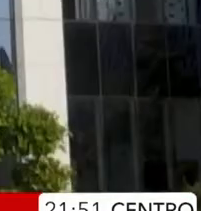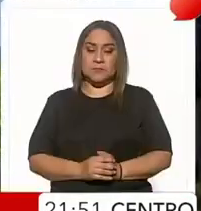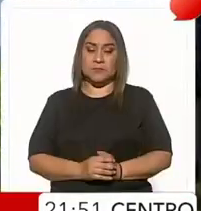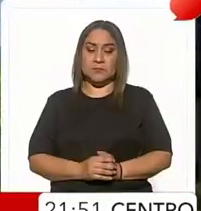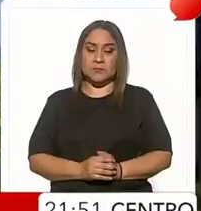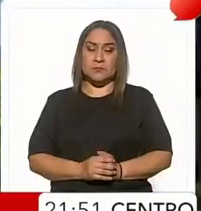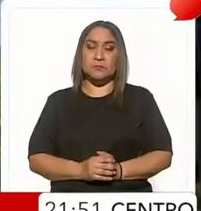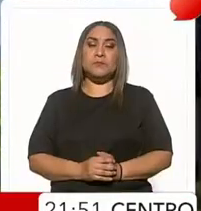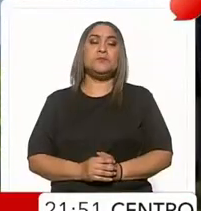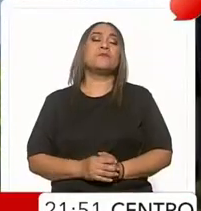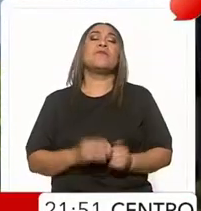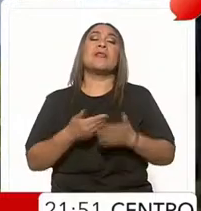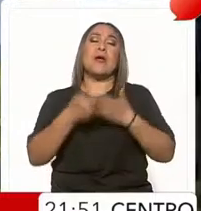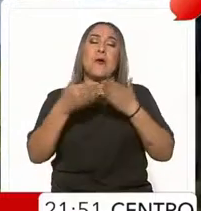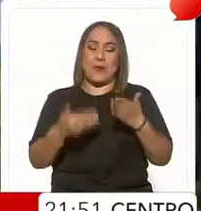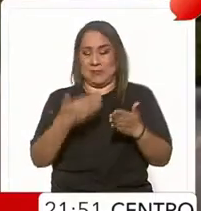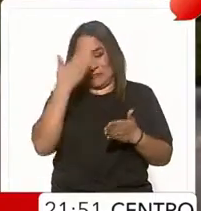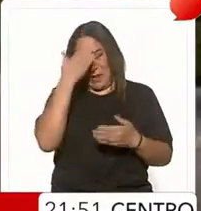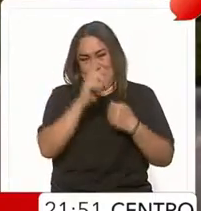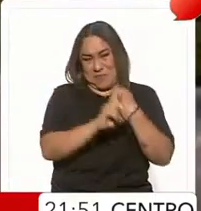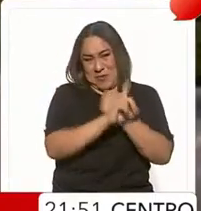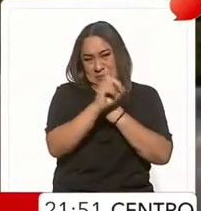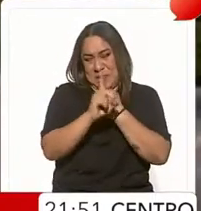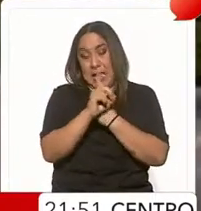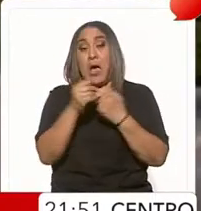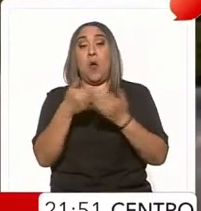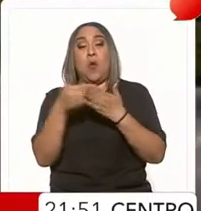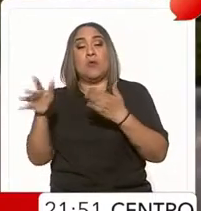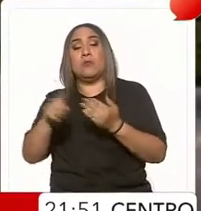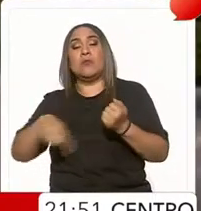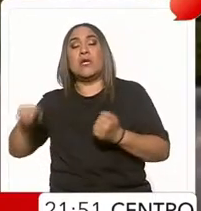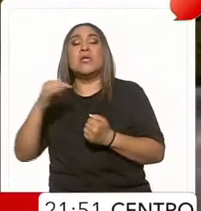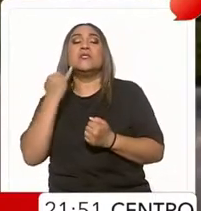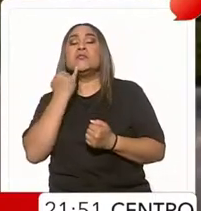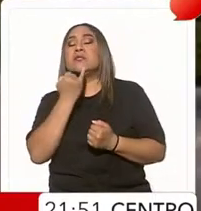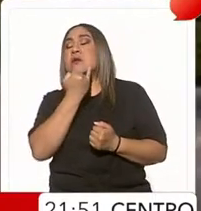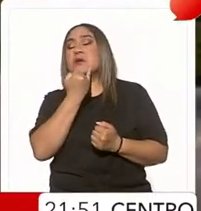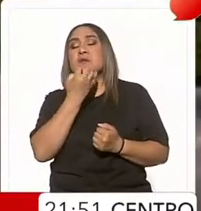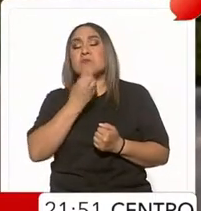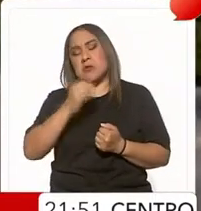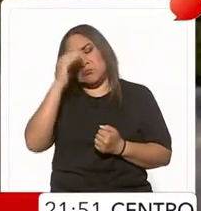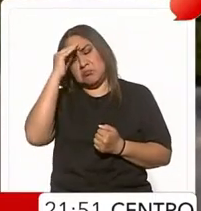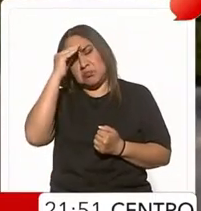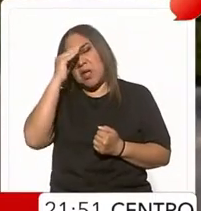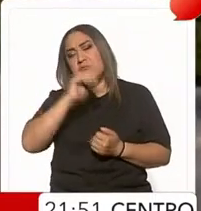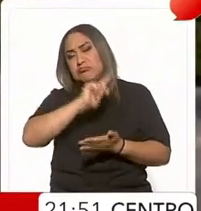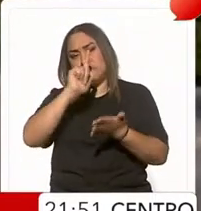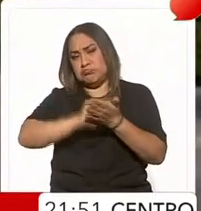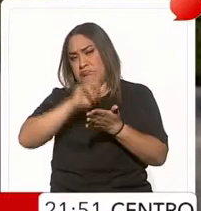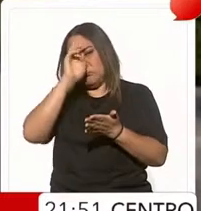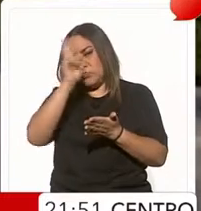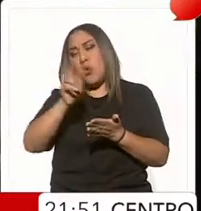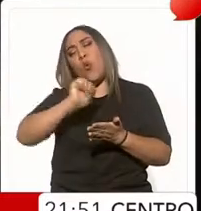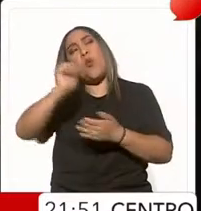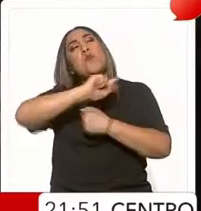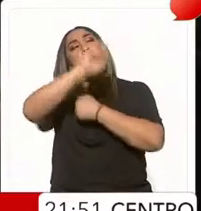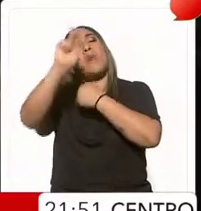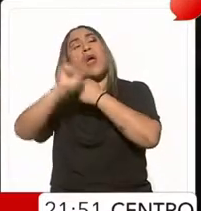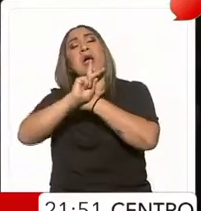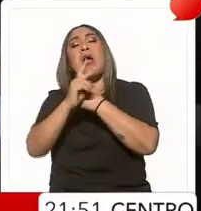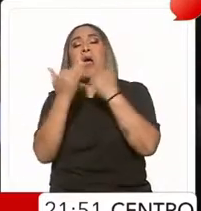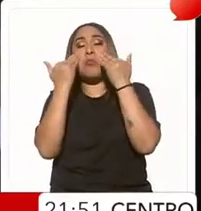Y en medio de esta presión social el Parlamento israelí aprobó una ley que prohíbe la retransmisión de cualquier medio extranjero que